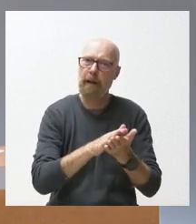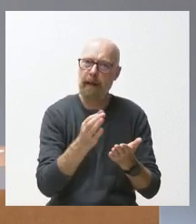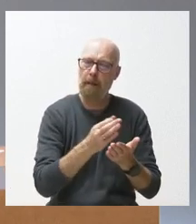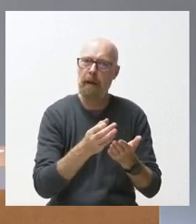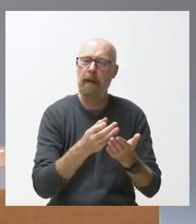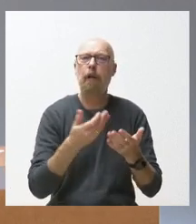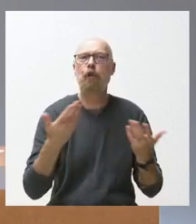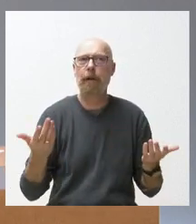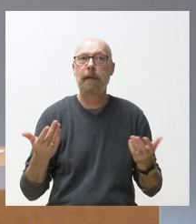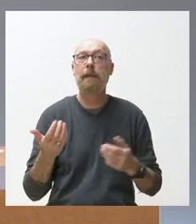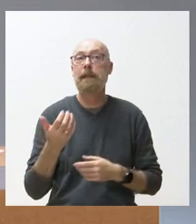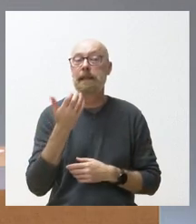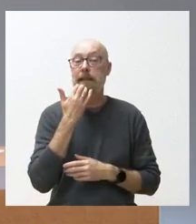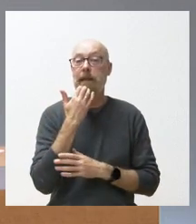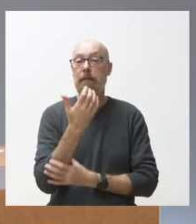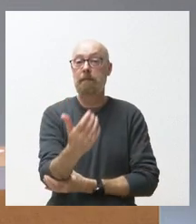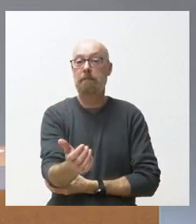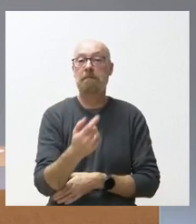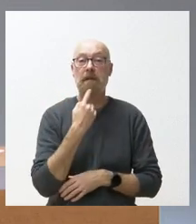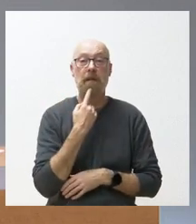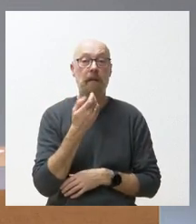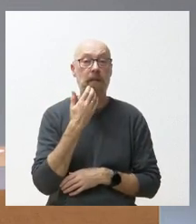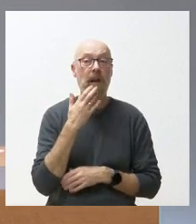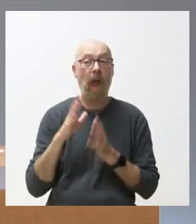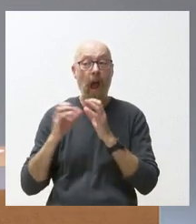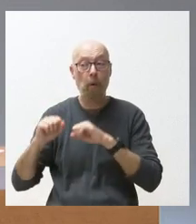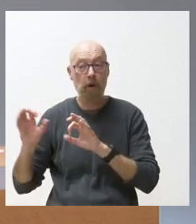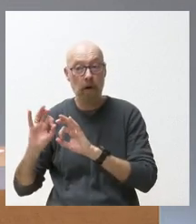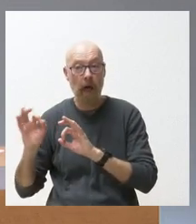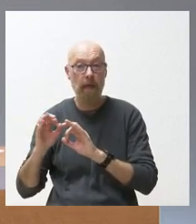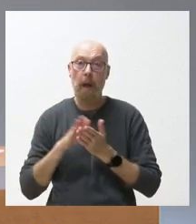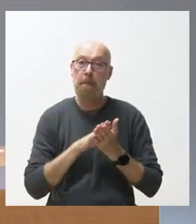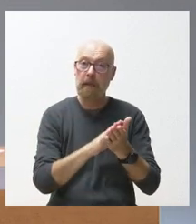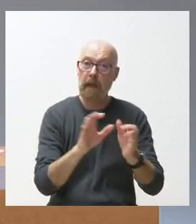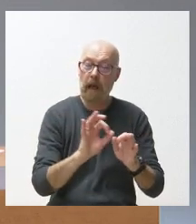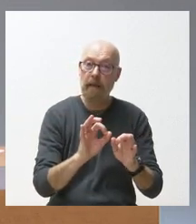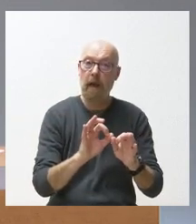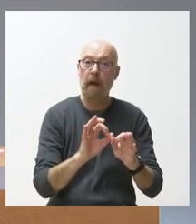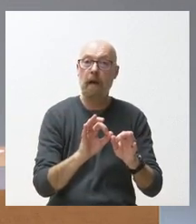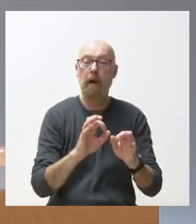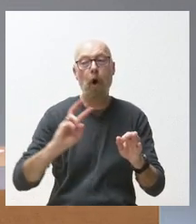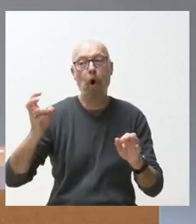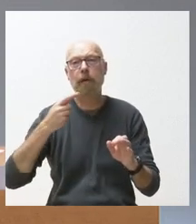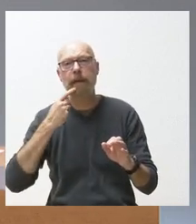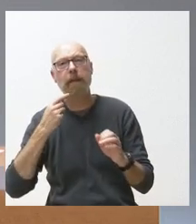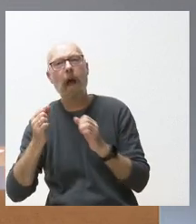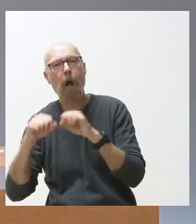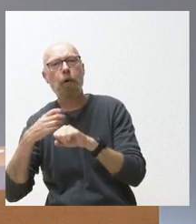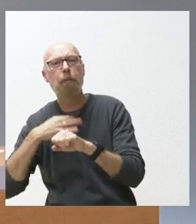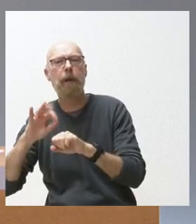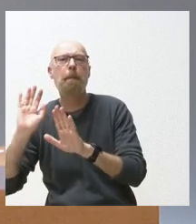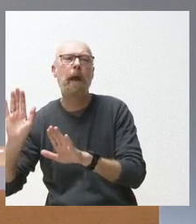si ustedes lo que dicen es si no hay acuerdo no lo presentamos y si por la otra parte más dispuesta al acuerdo lo que dicen es